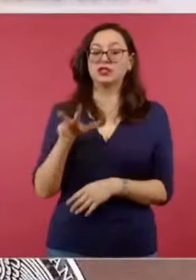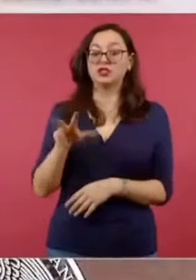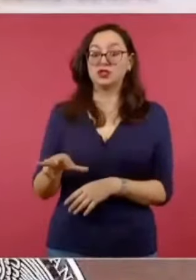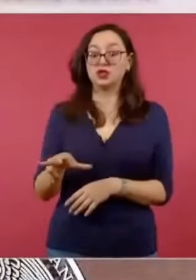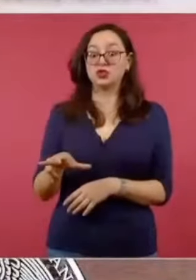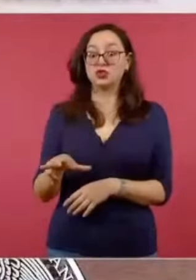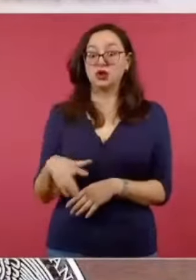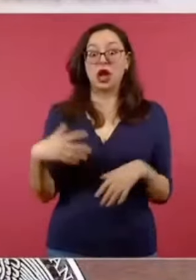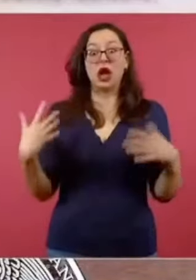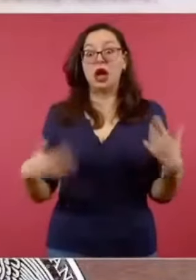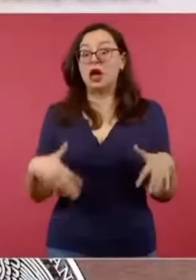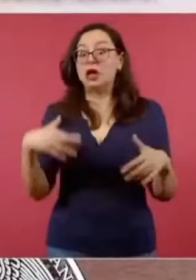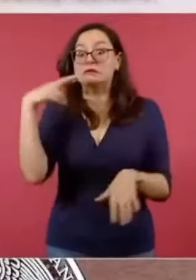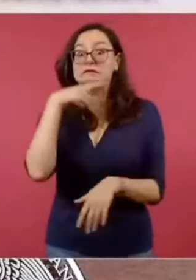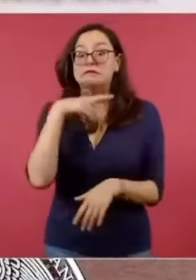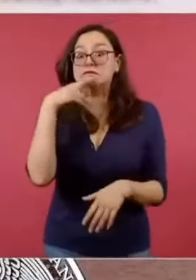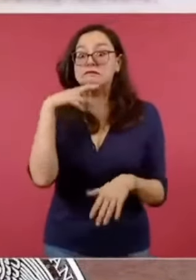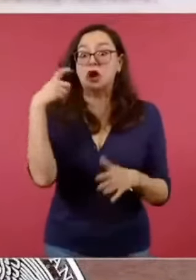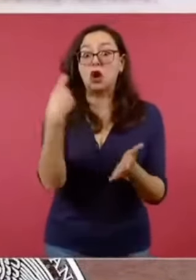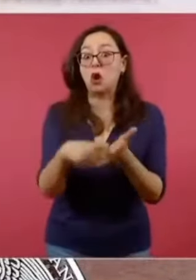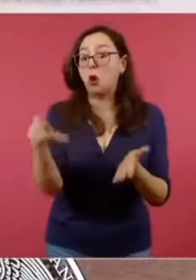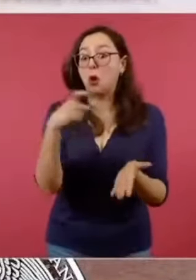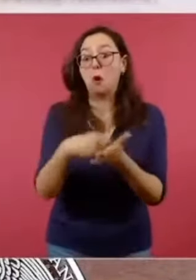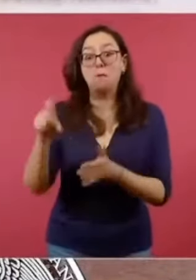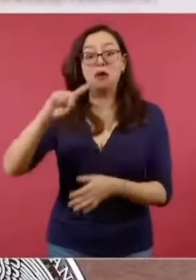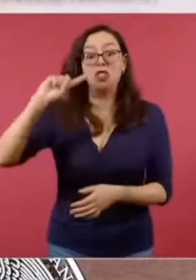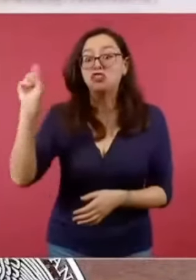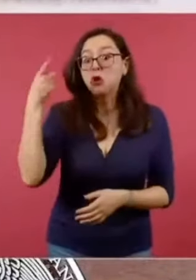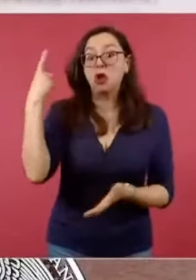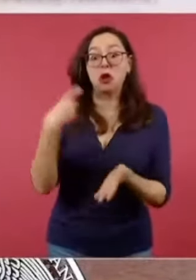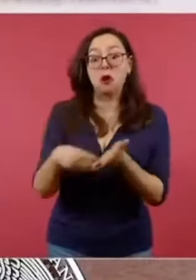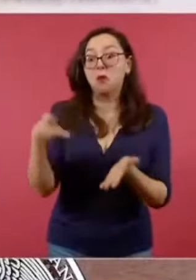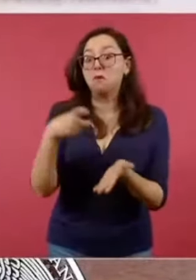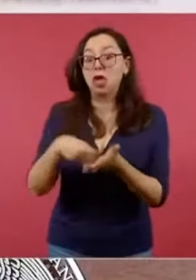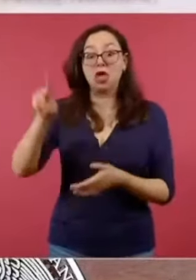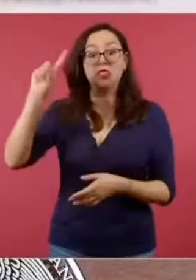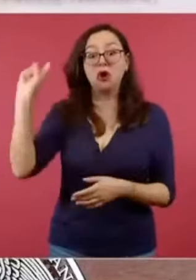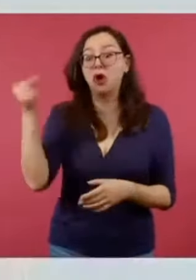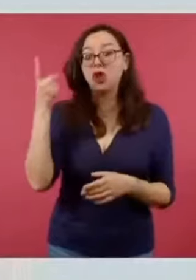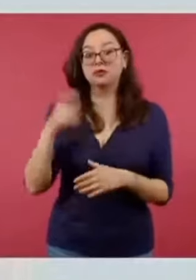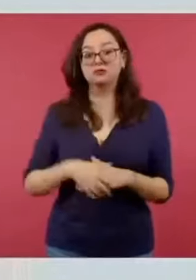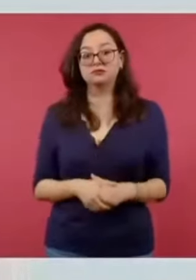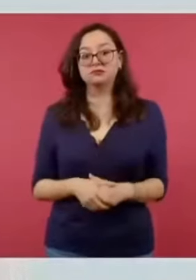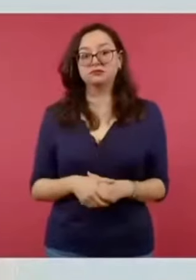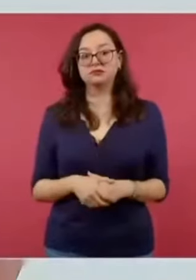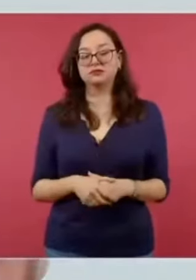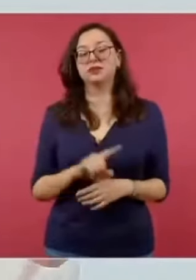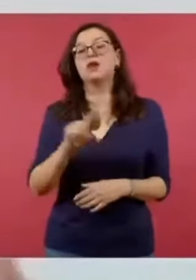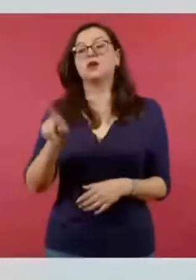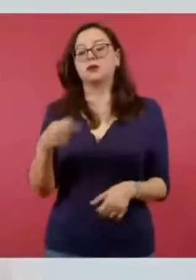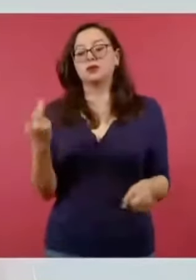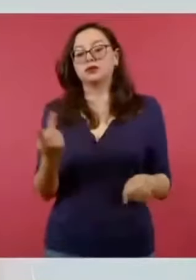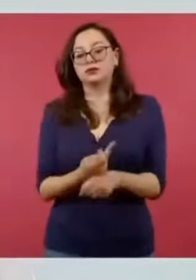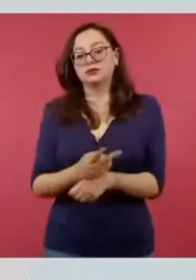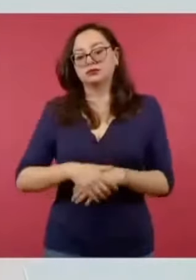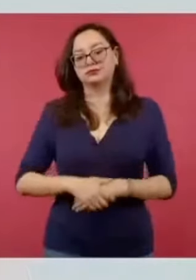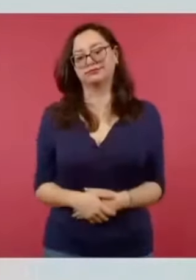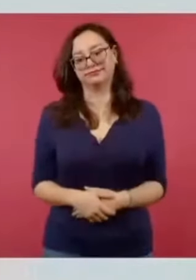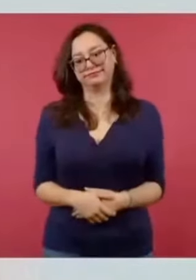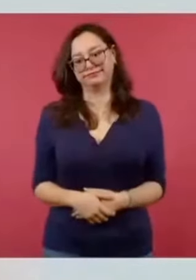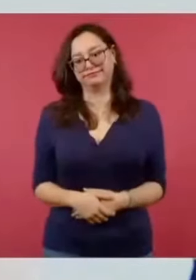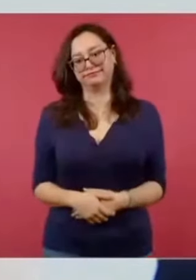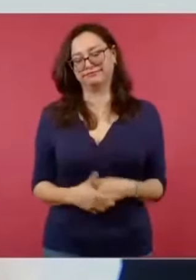dólares, decía. Pero ocurrió todo lo contrario. El peso sigue siendo una moneda fuerte, se incrementó